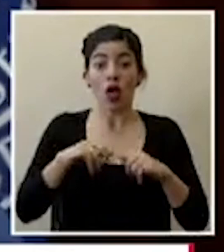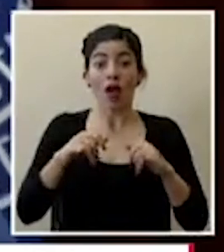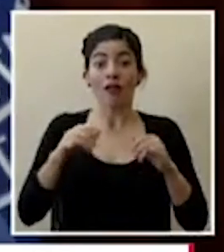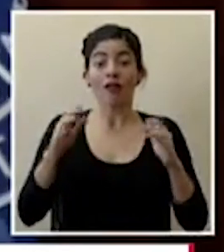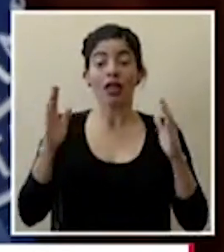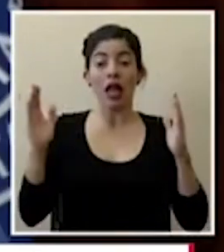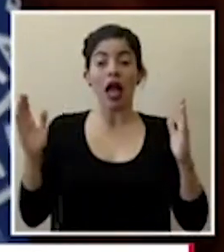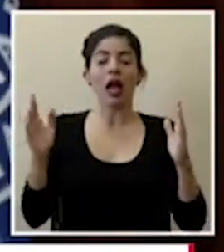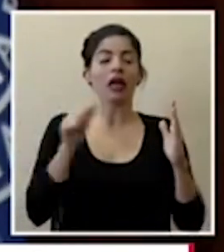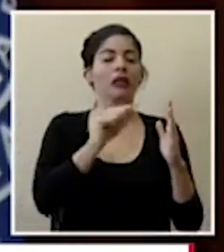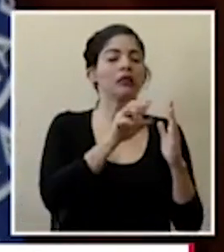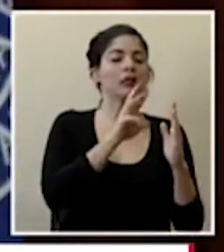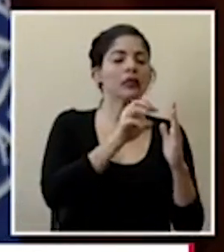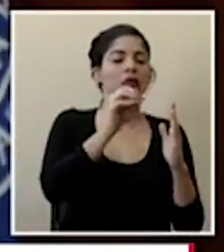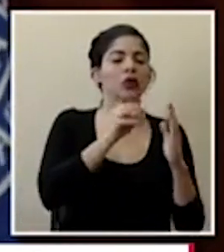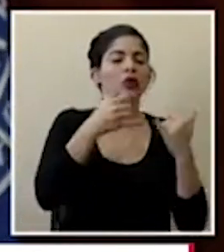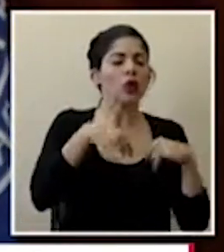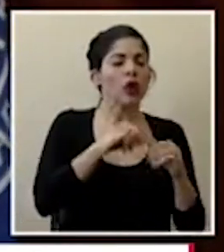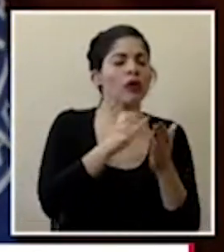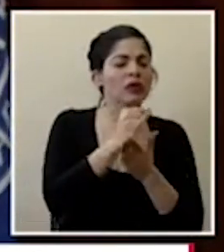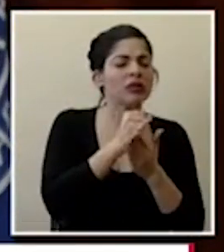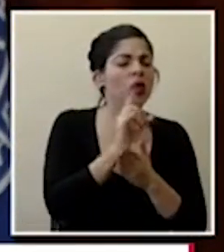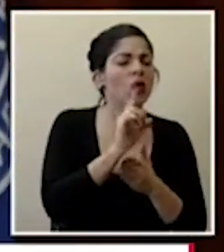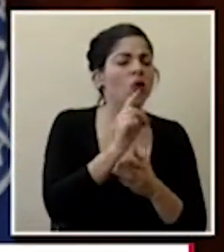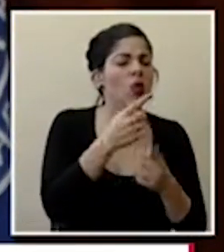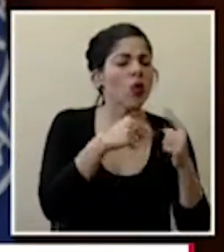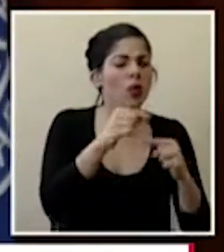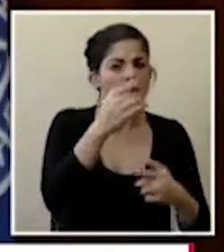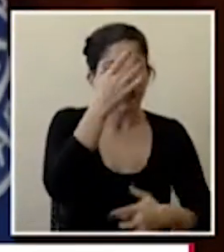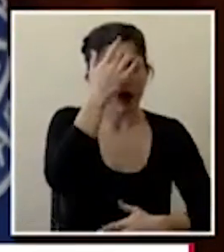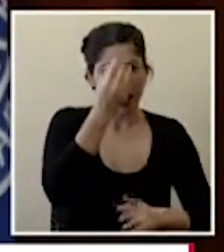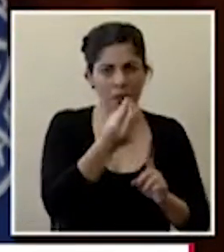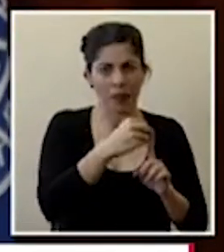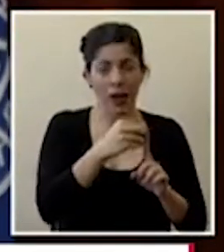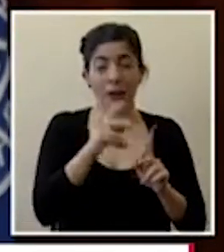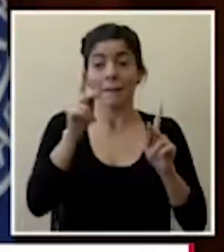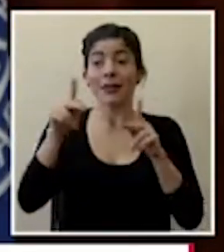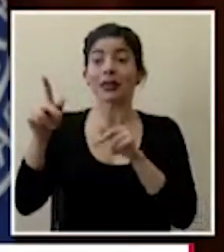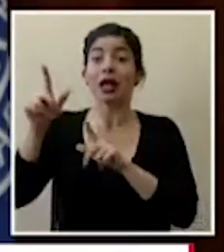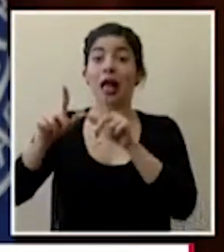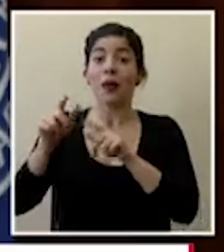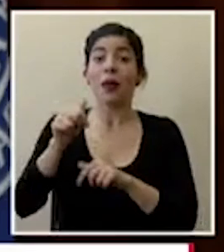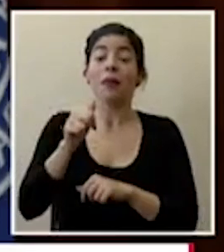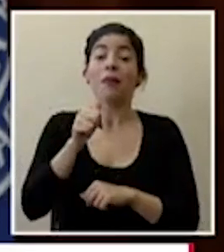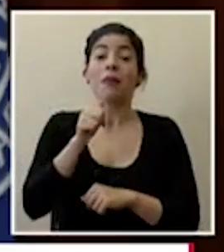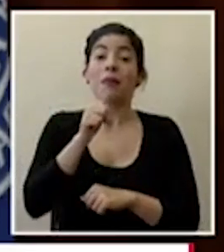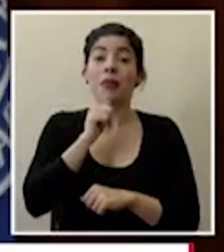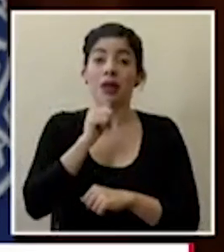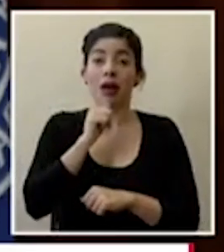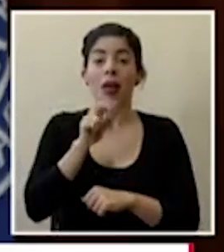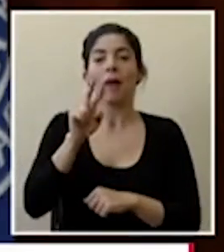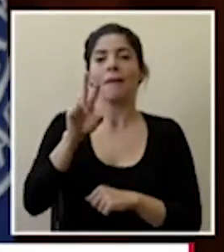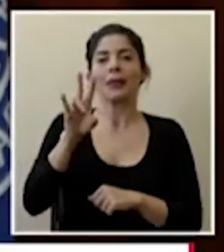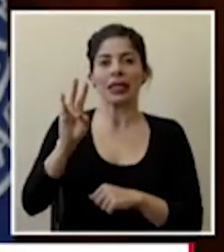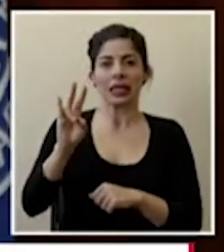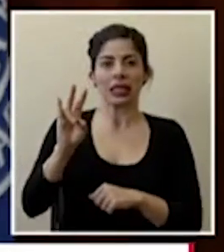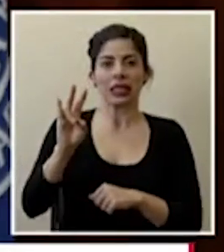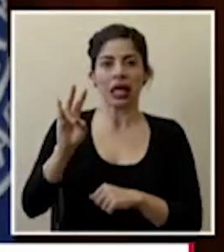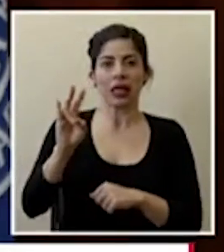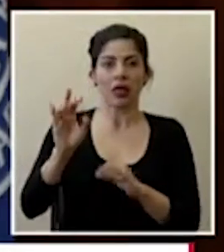para encontrar el nexo epidemiológico de los que están de laboratorios privados tenemos 27 que han sido